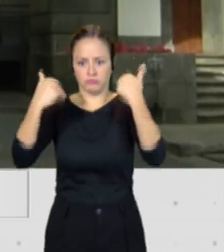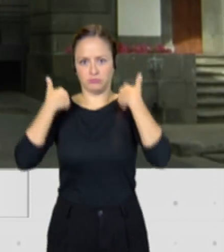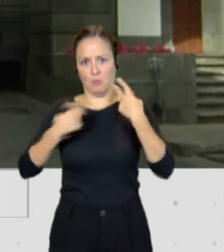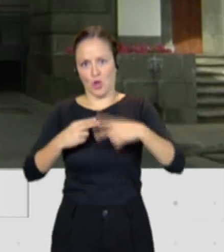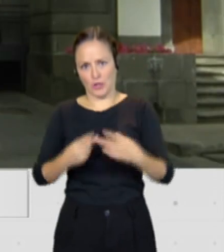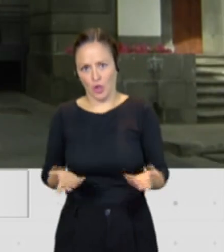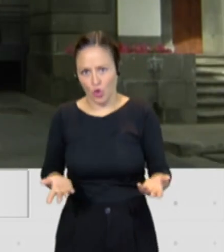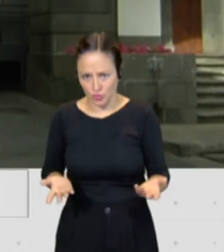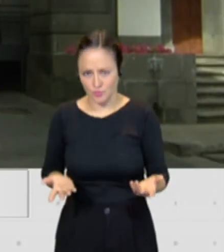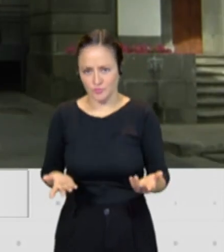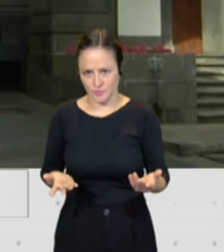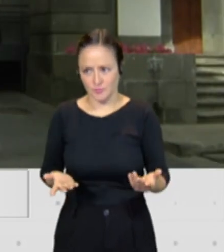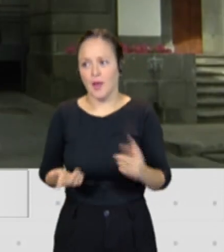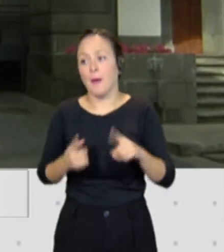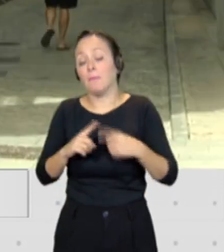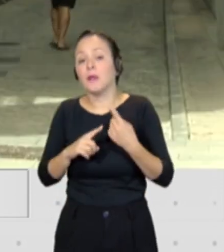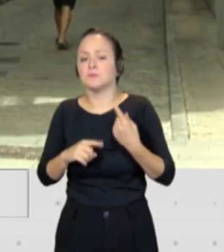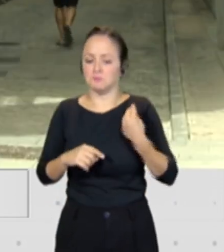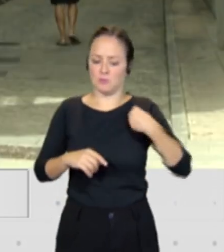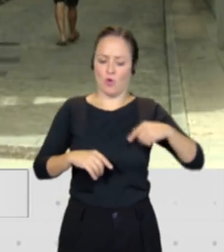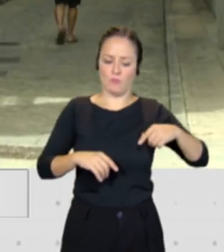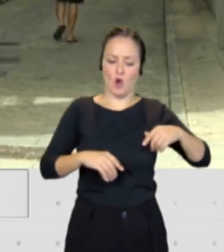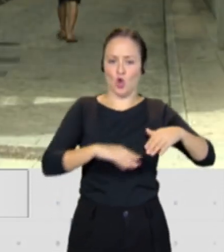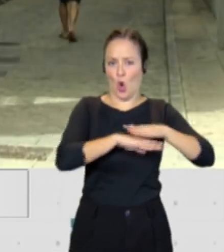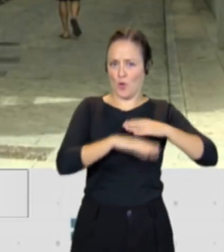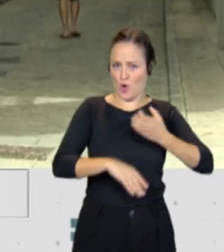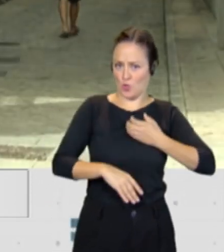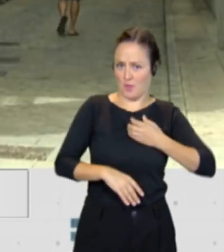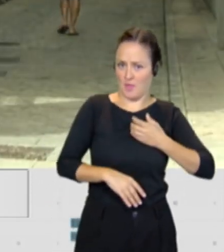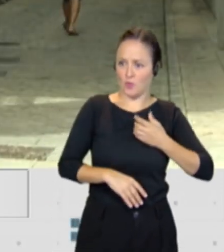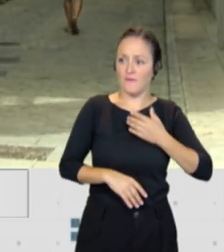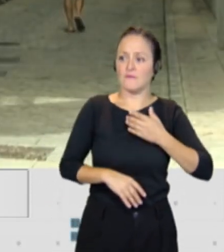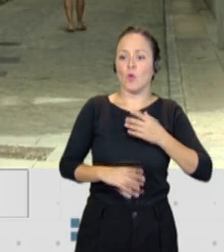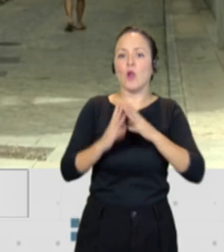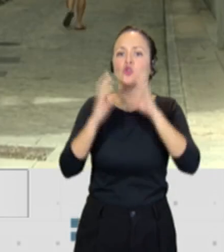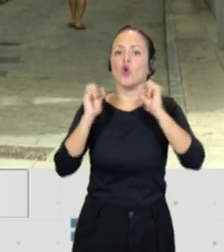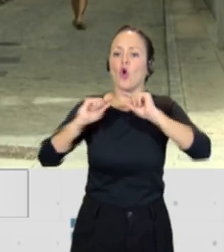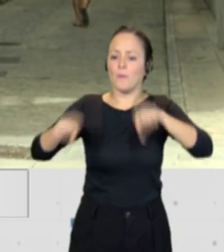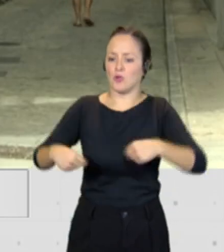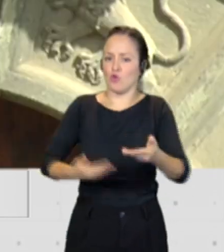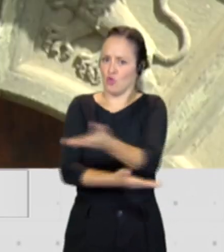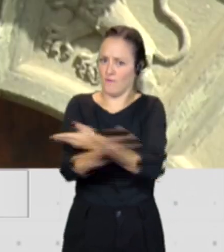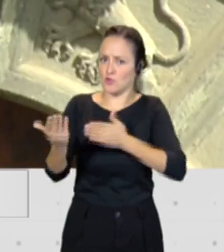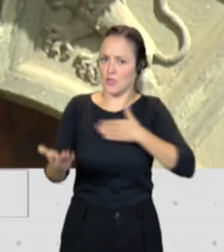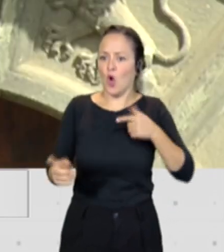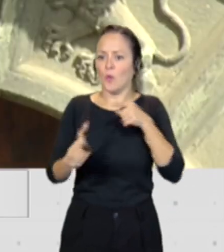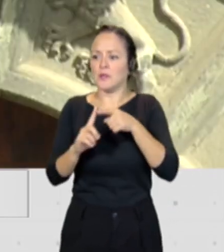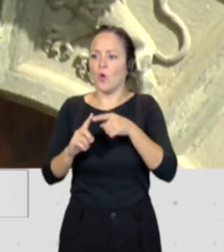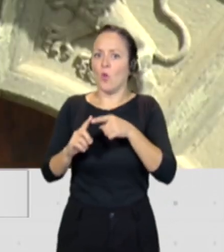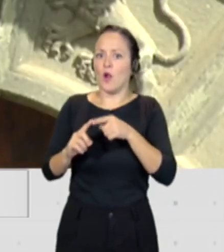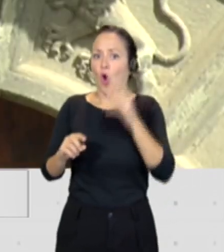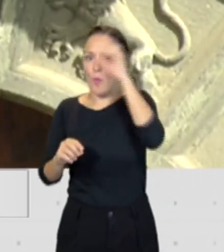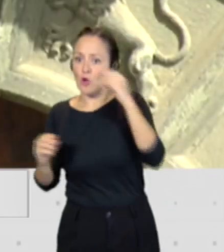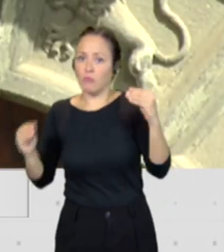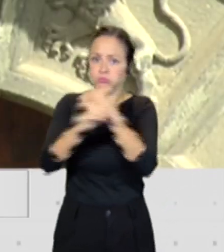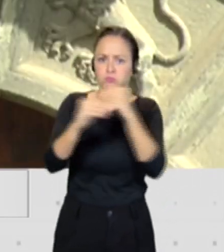podamos llegar a lo que quiere el Gobierno de la ciudad, es un convenio de colaboración para poner negro sobre blanco, cómo actuar en esa zona